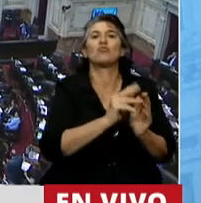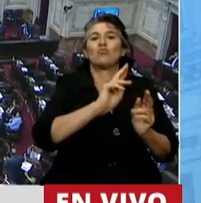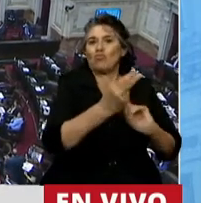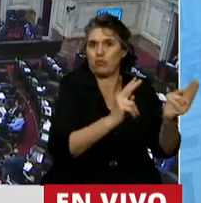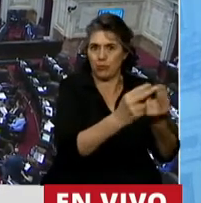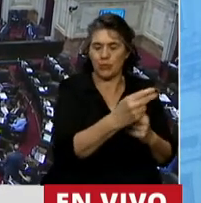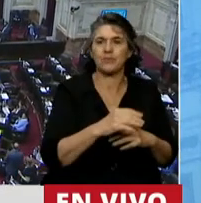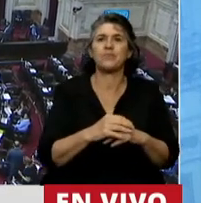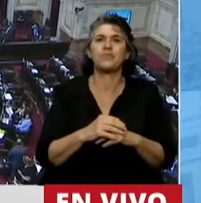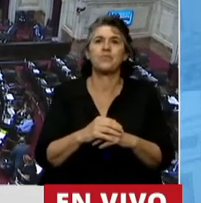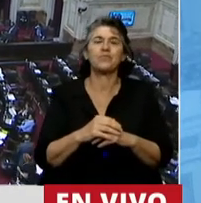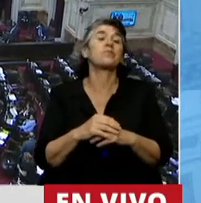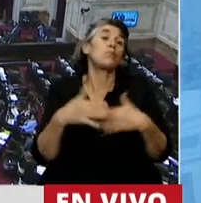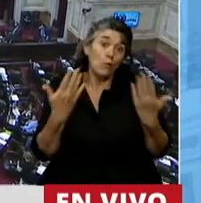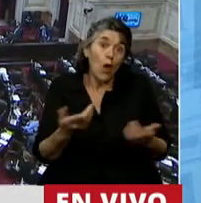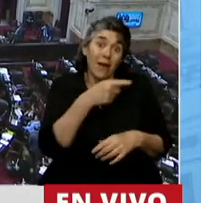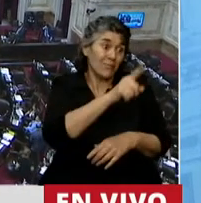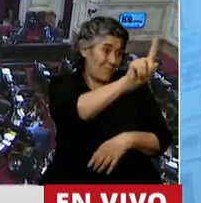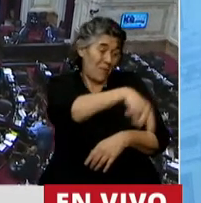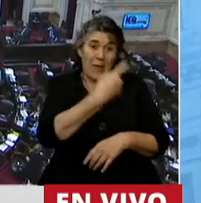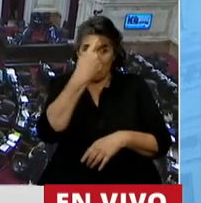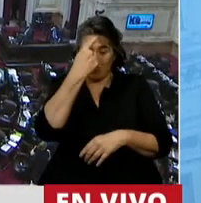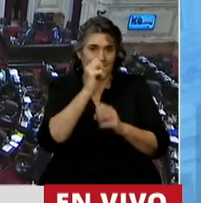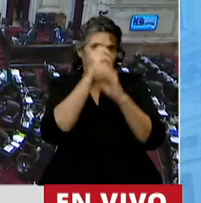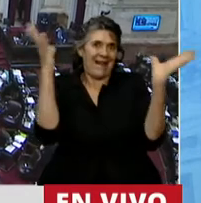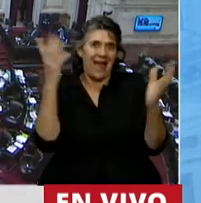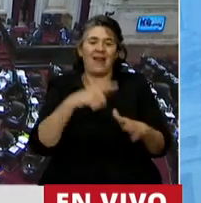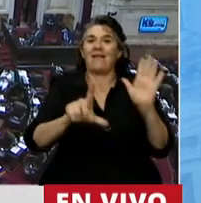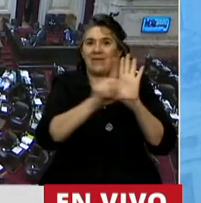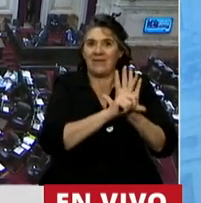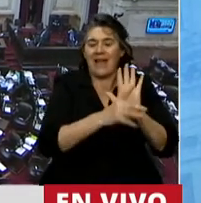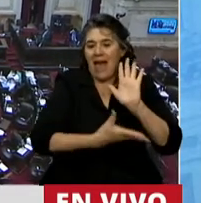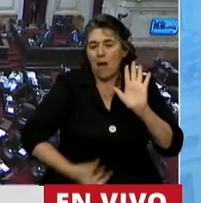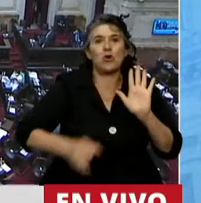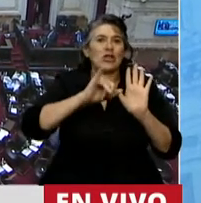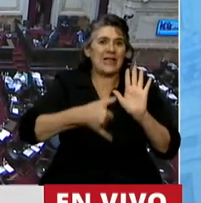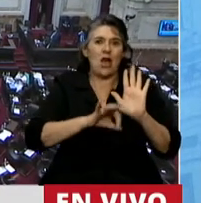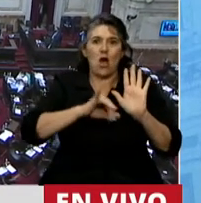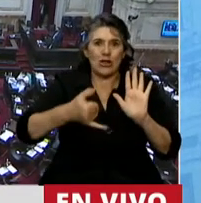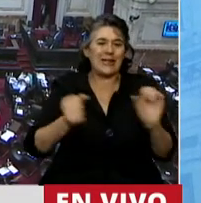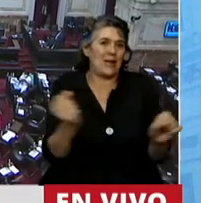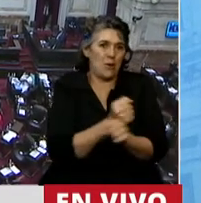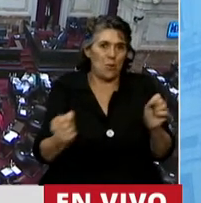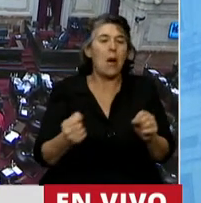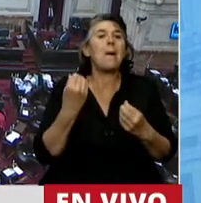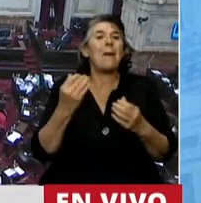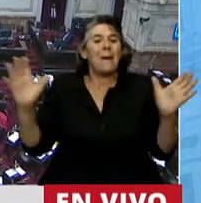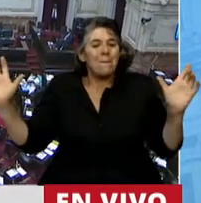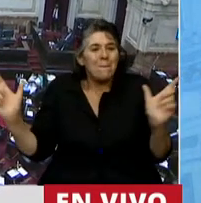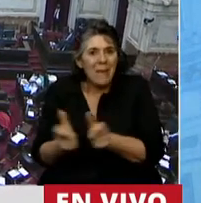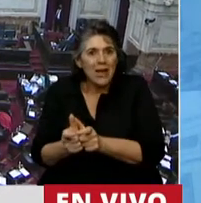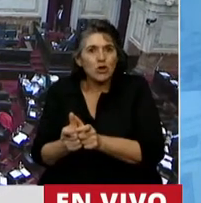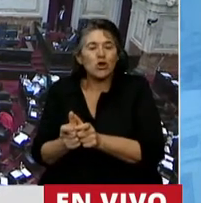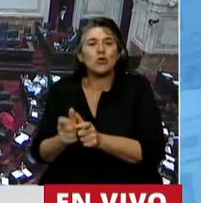legalizar, liberalizar la legislación sobre el aborto a efectos de reducir la mortalidad materna,